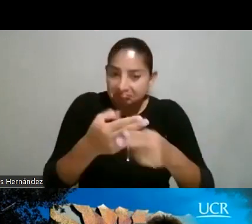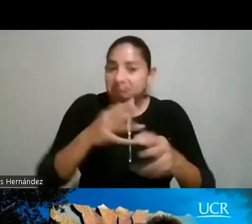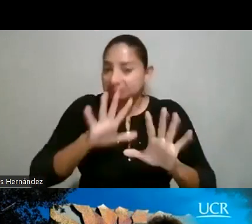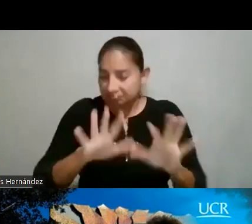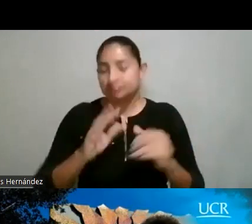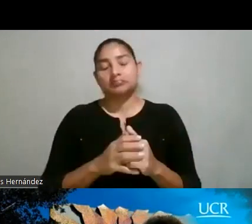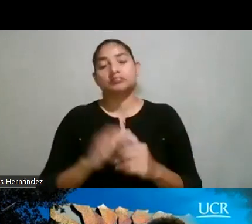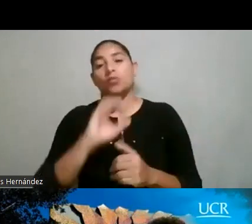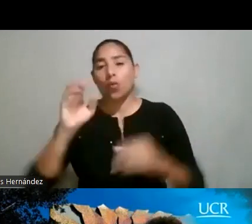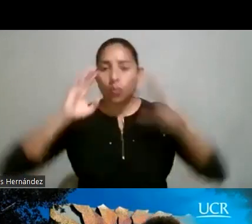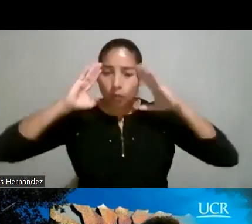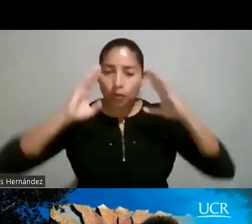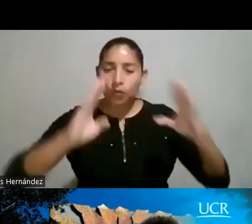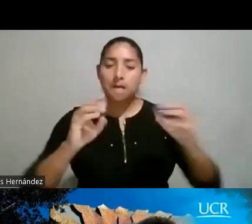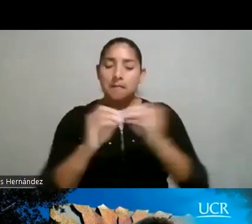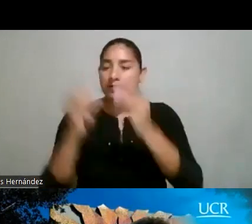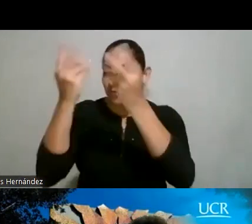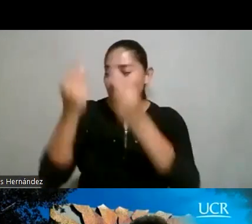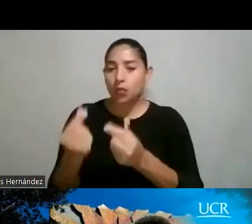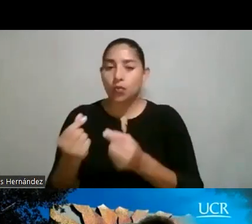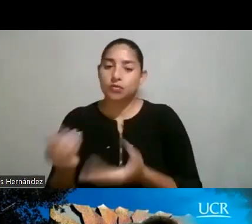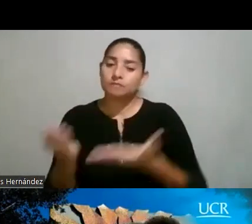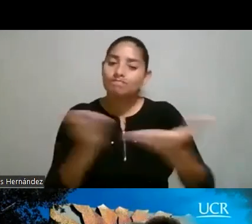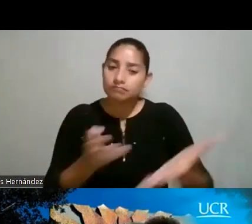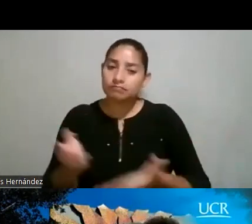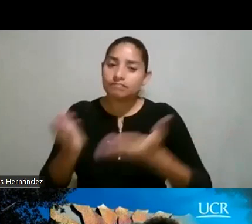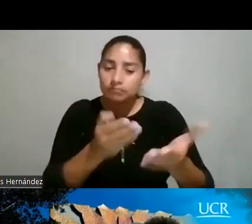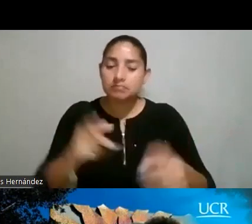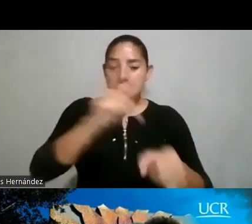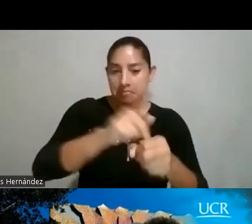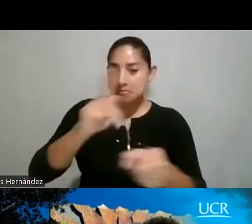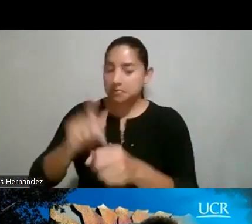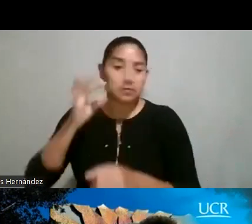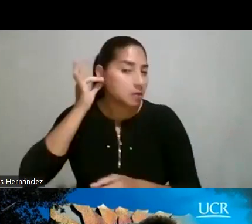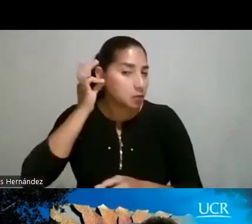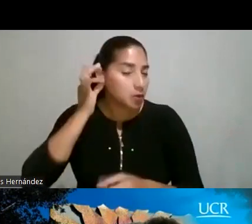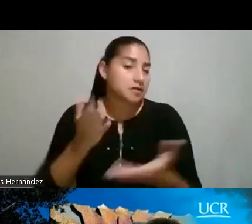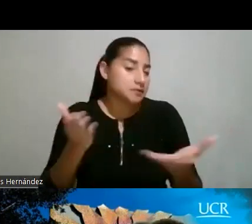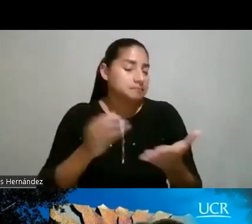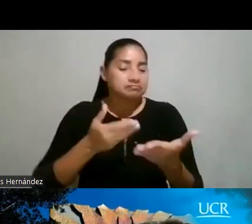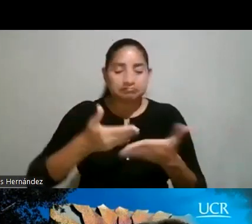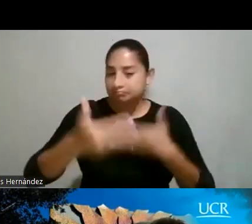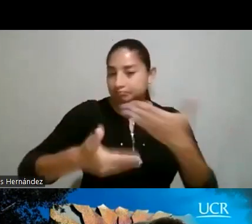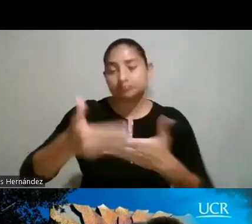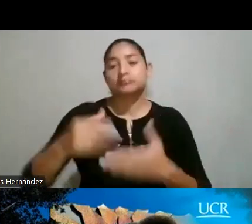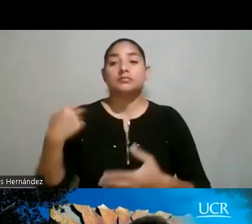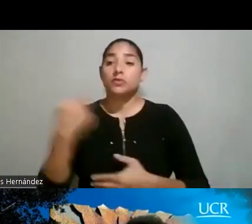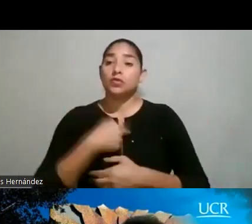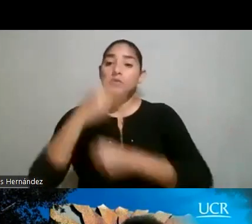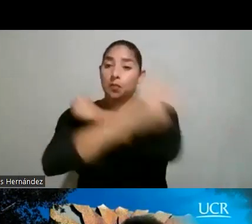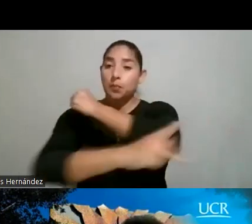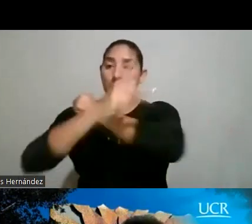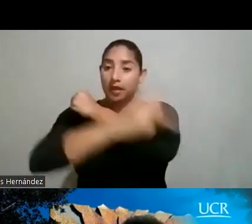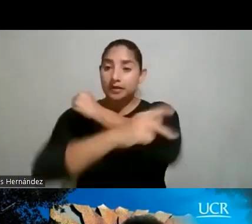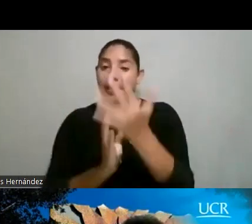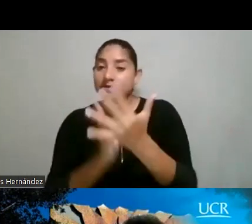dedicando un poco más de recursos al ingreso de mujeres en estas áreas, etcétera, ¿verdad? Para nuestro país, pues, acceso a